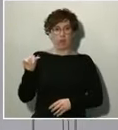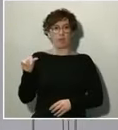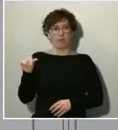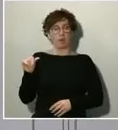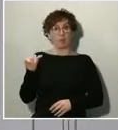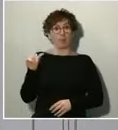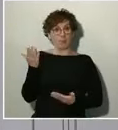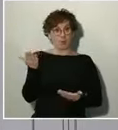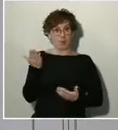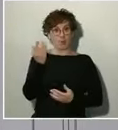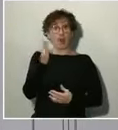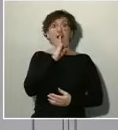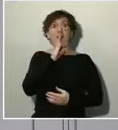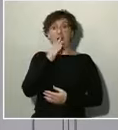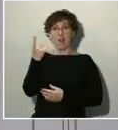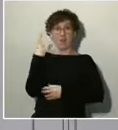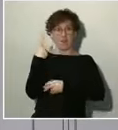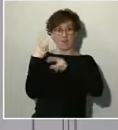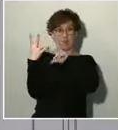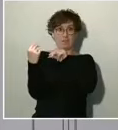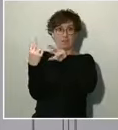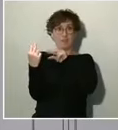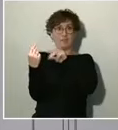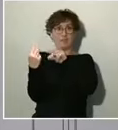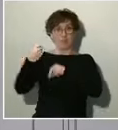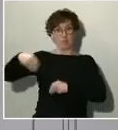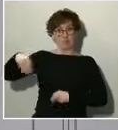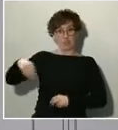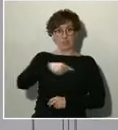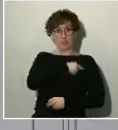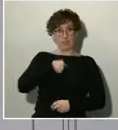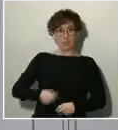conversación que hemos tenido el presidente Xi y yo mismo ha sido ese.